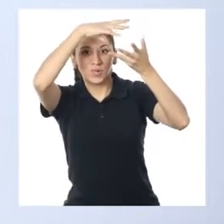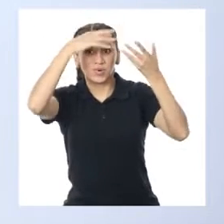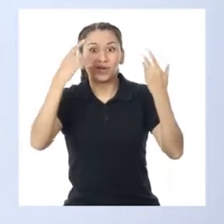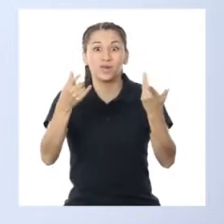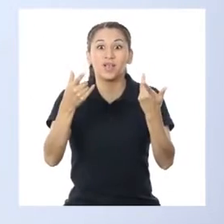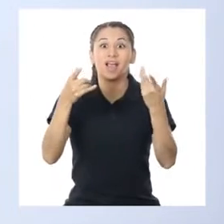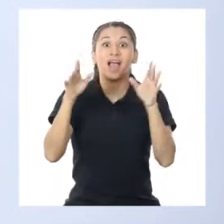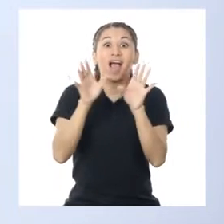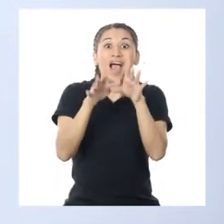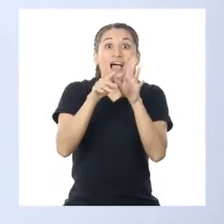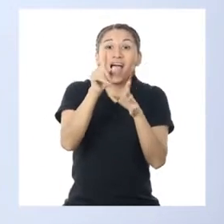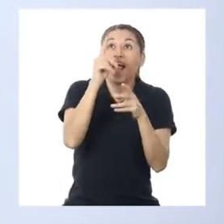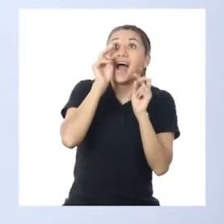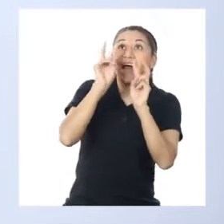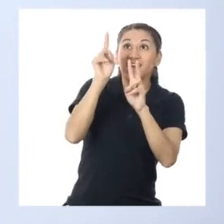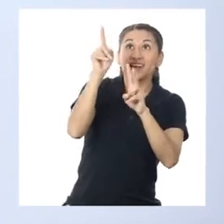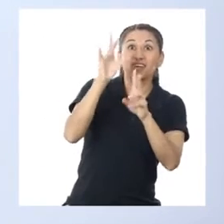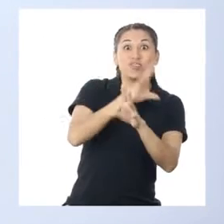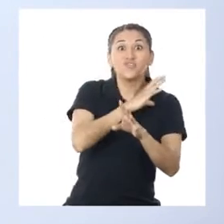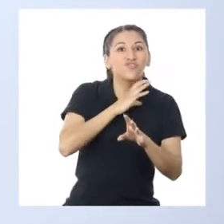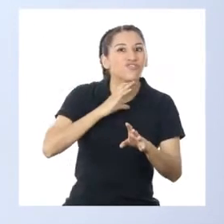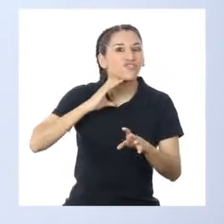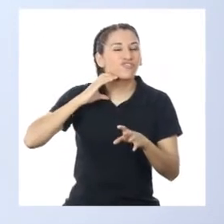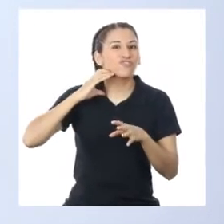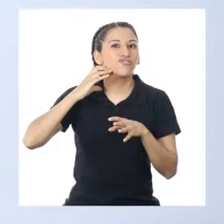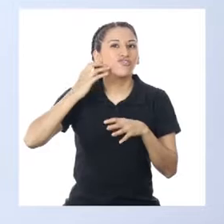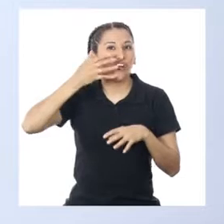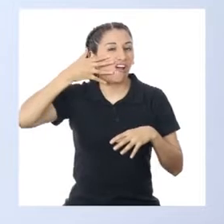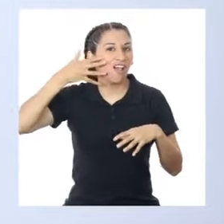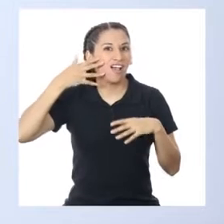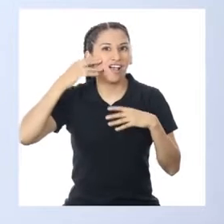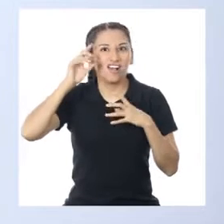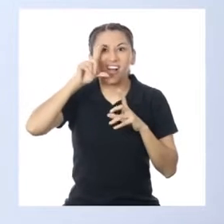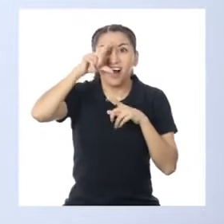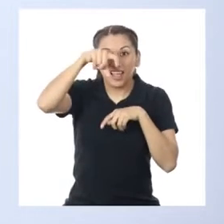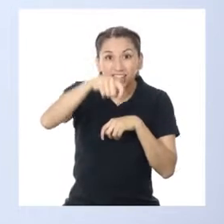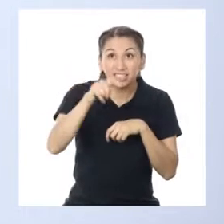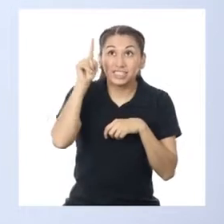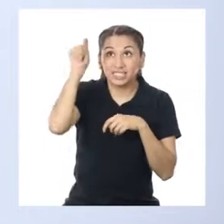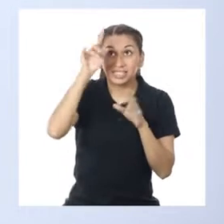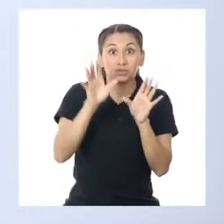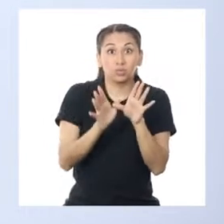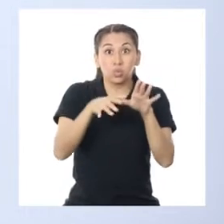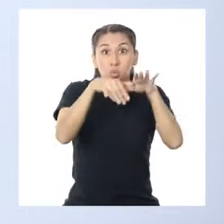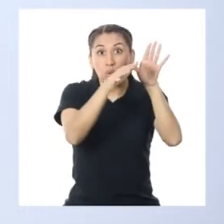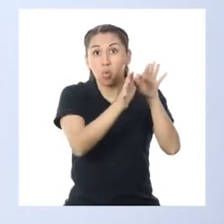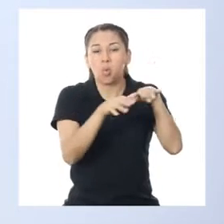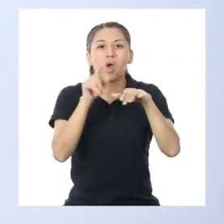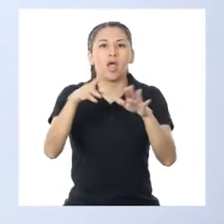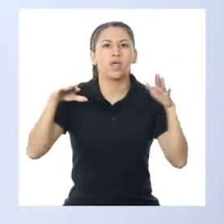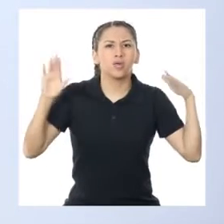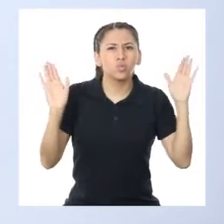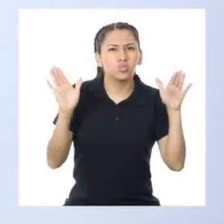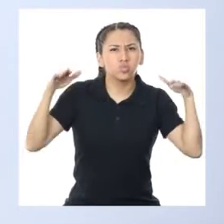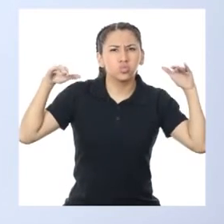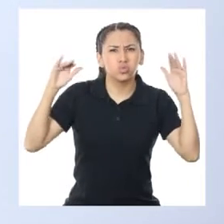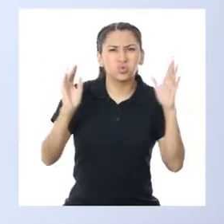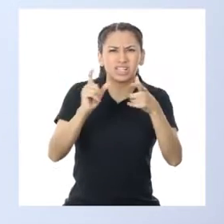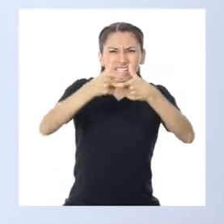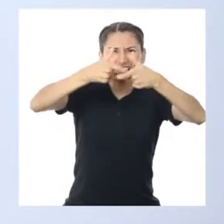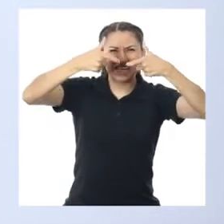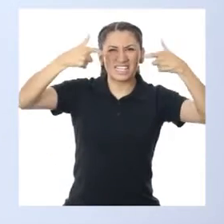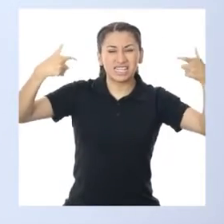¡Increíble! ¡Es un cóndor! El cóndor de los Andes, chicas y chicos, es una de las aves voladoras más